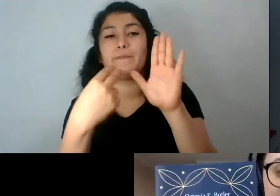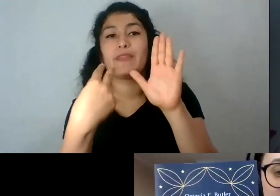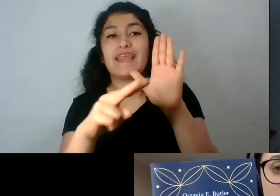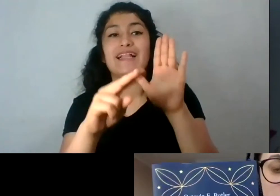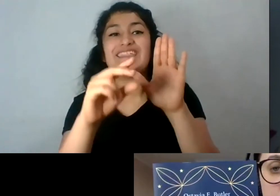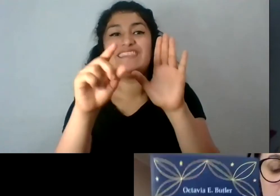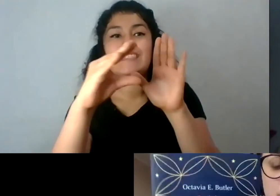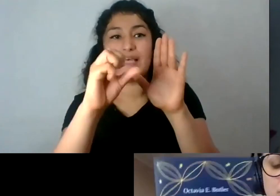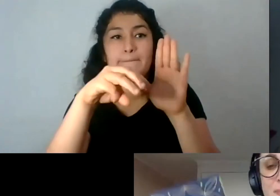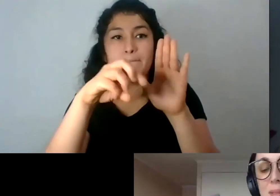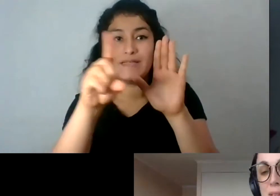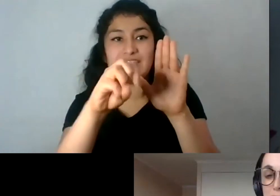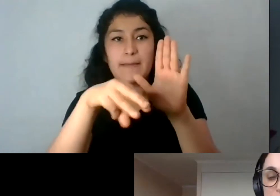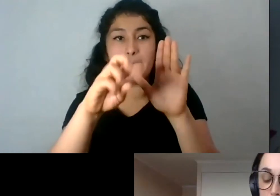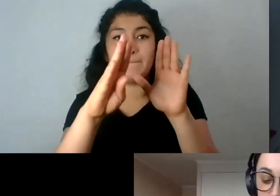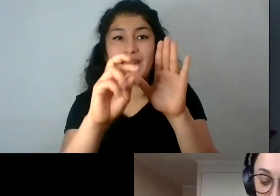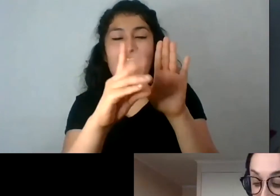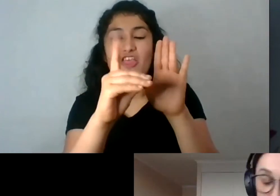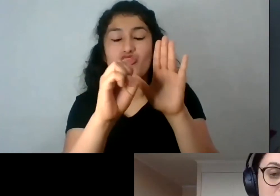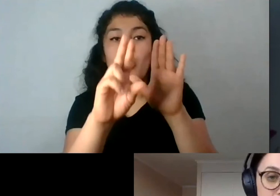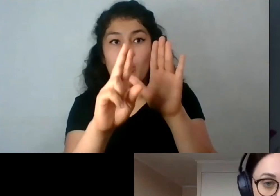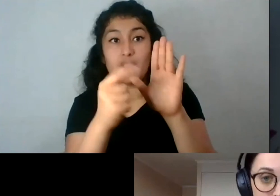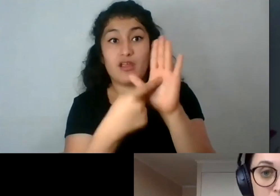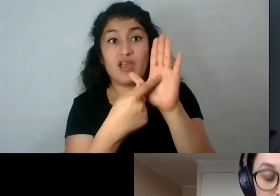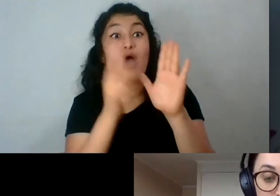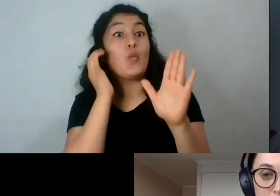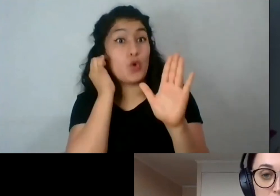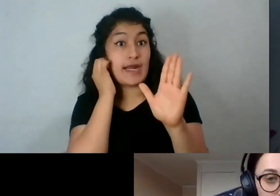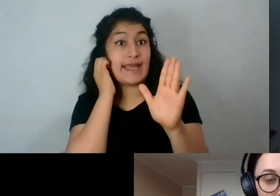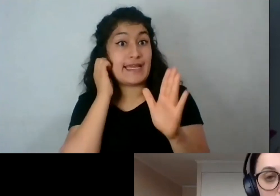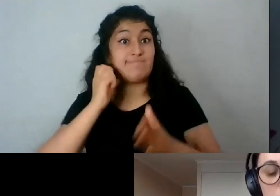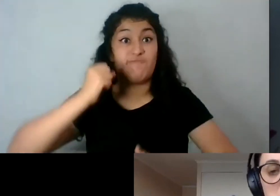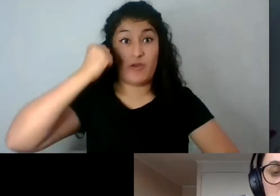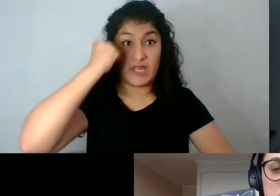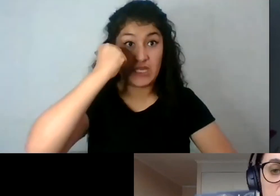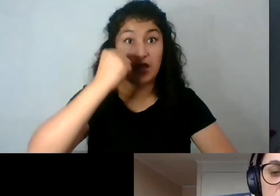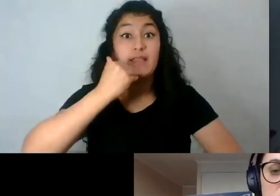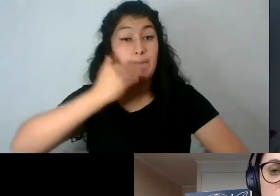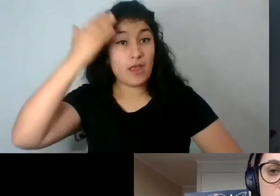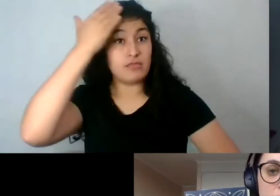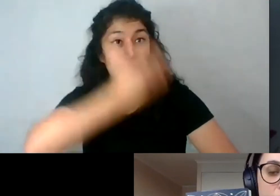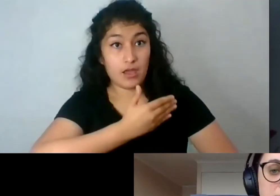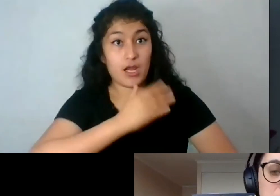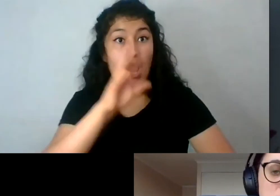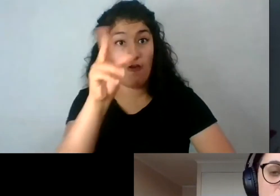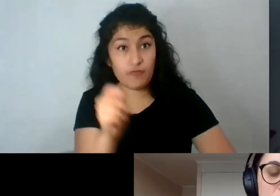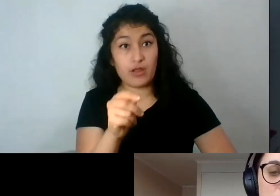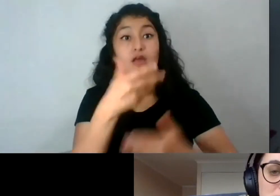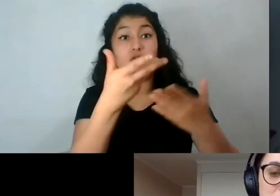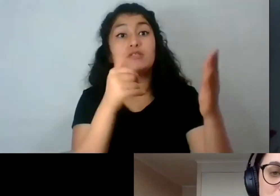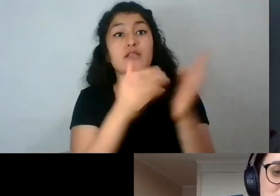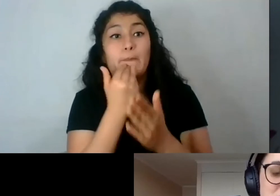Butler, autora feminista, activista, negra, en el marco de los feminismos negro. Acá tenemos